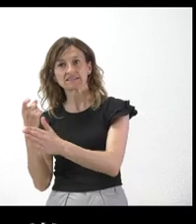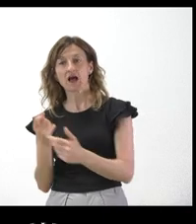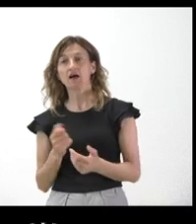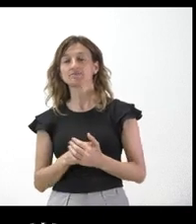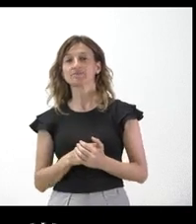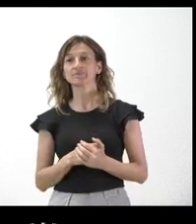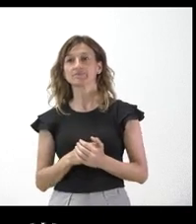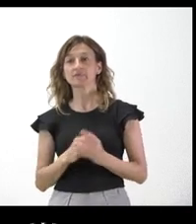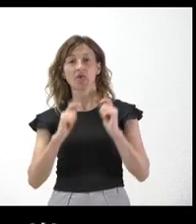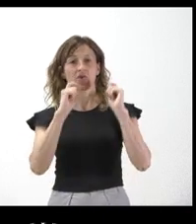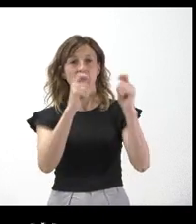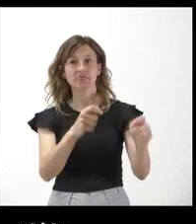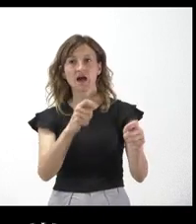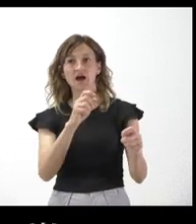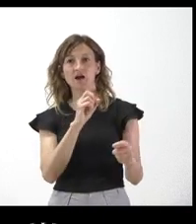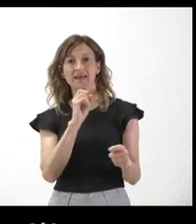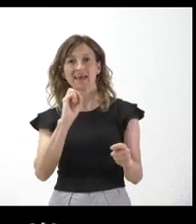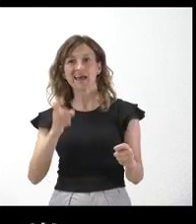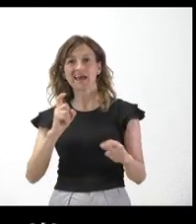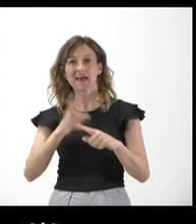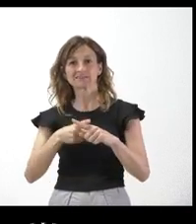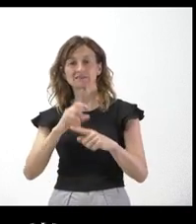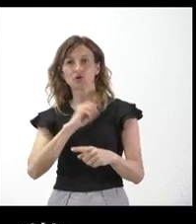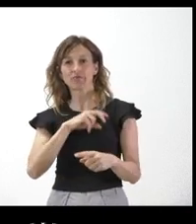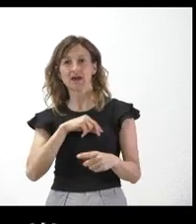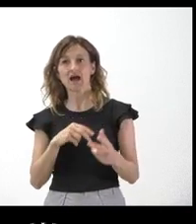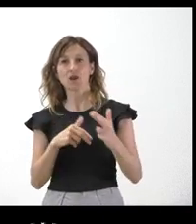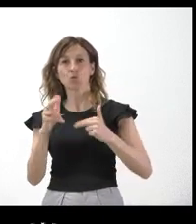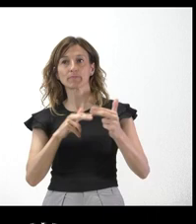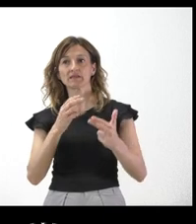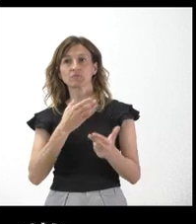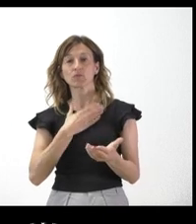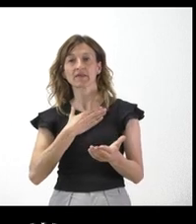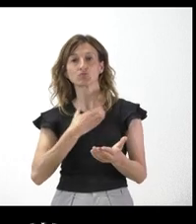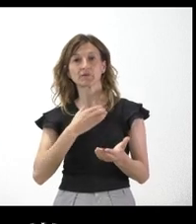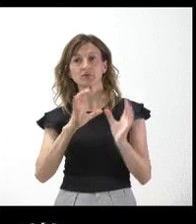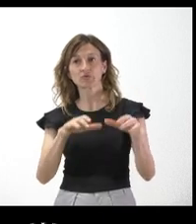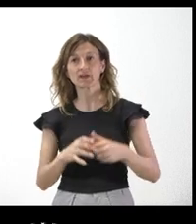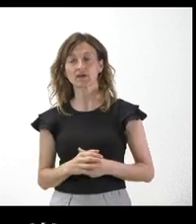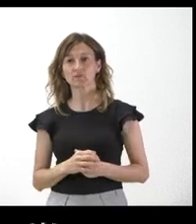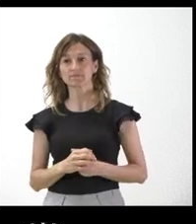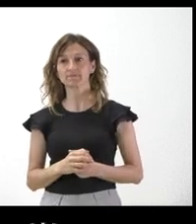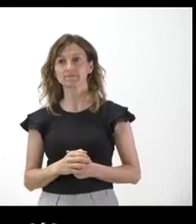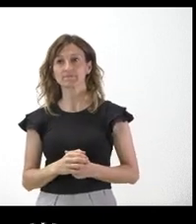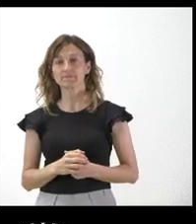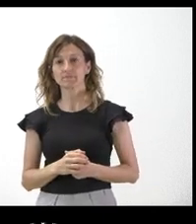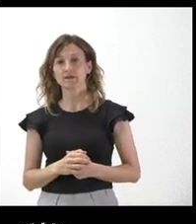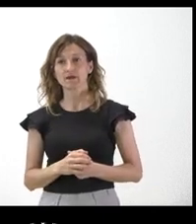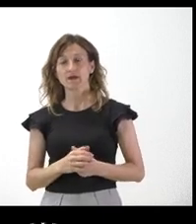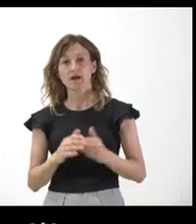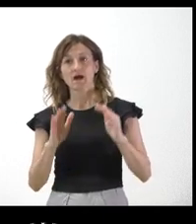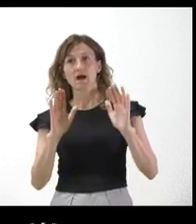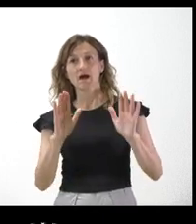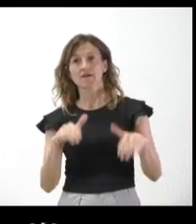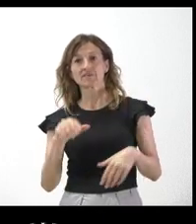un concejal, a un exconcejal de urbanismo en el Ayuntamiento de León, dejando sin efecto, por lo tanto, el